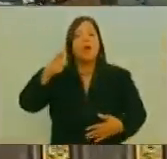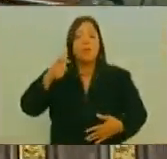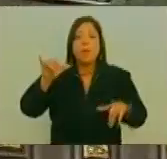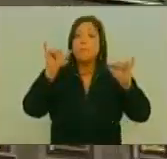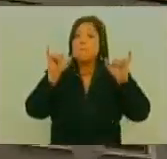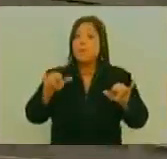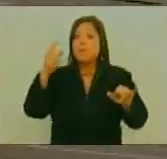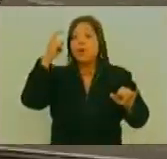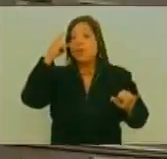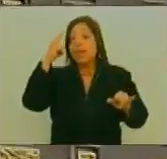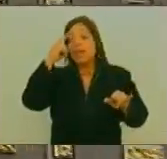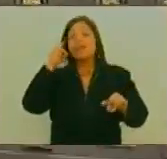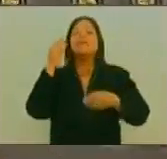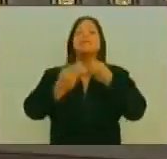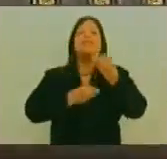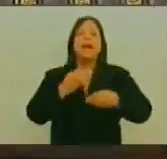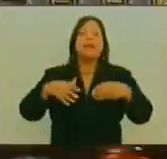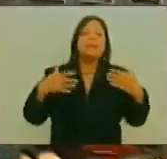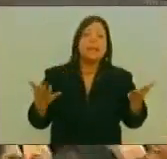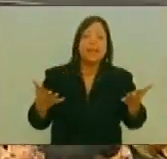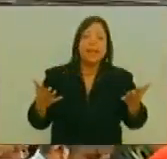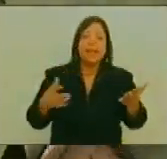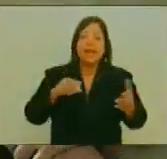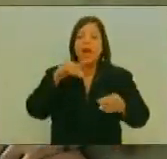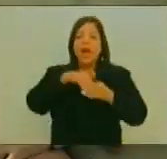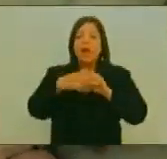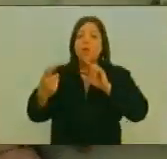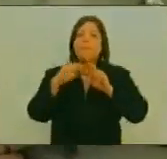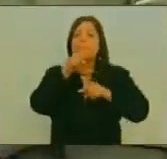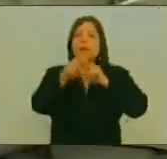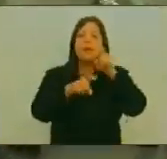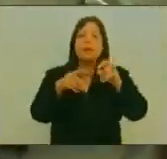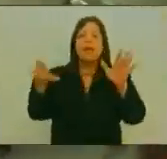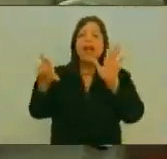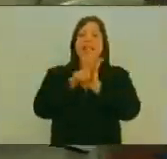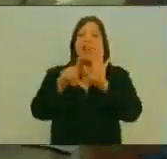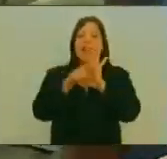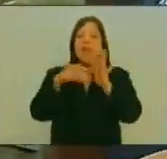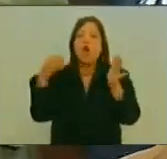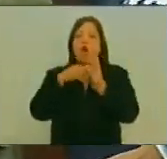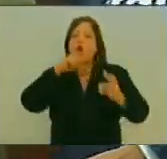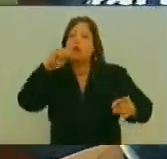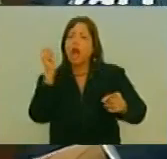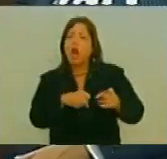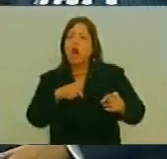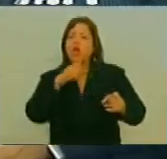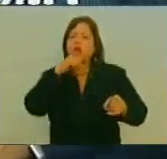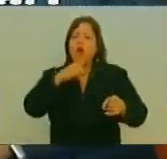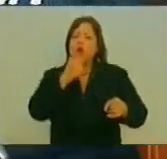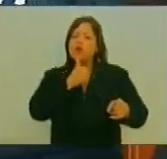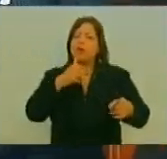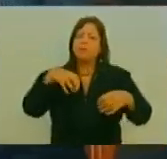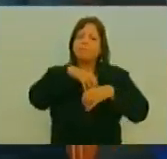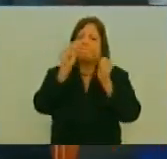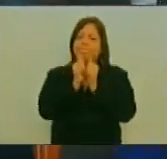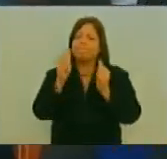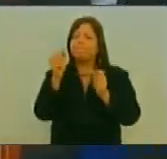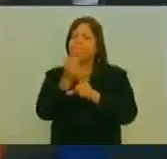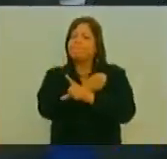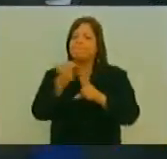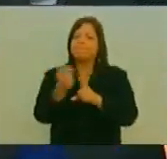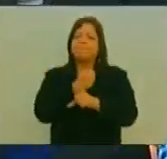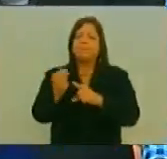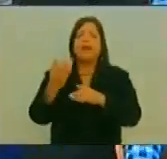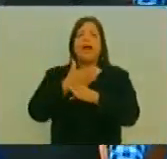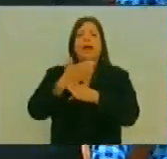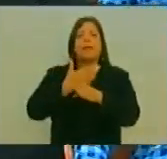mismo Día Y Se estará Haciendo Allí Una consulta Pública De la ley Contra el odio Contra la intolerancia Contra el fascismo Y por la